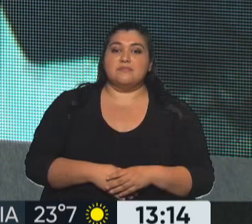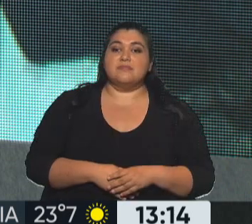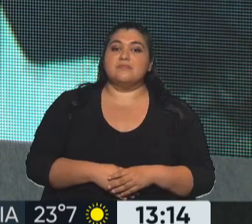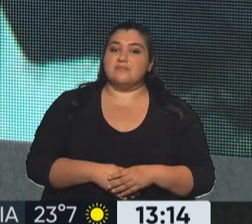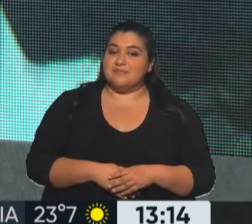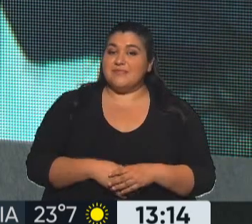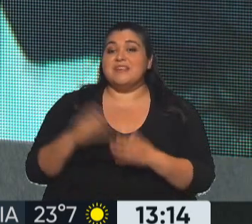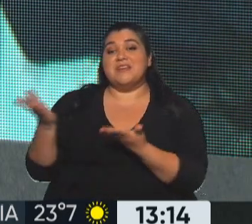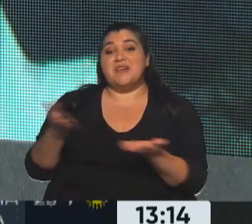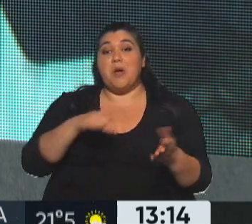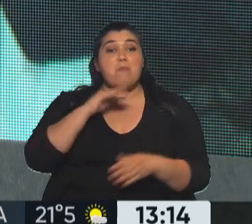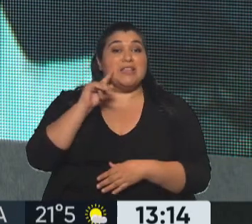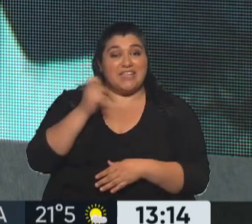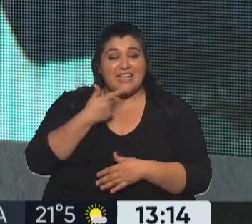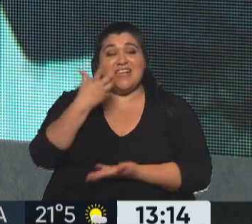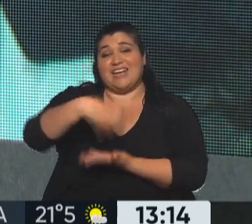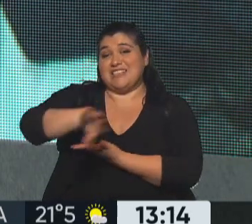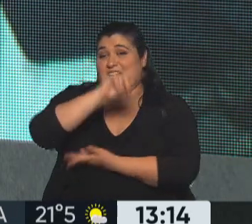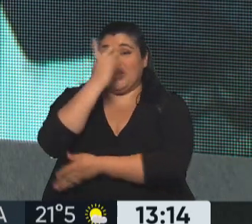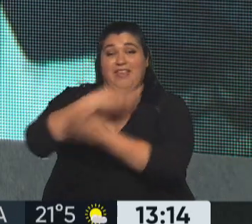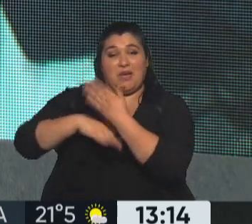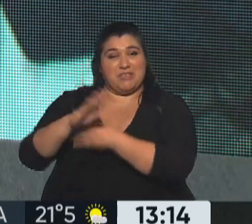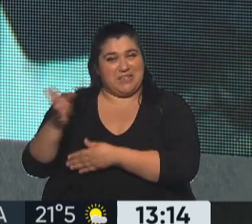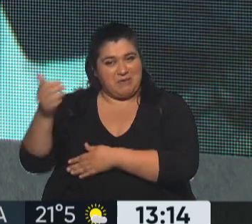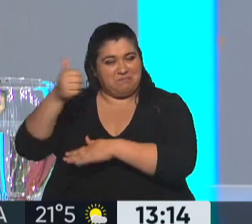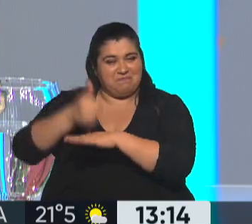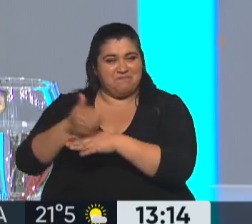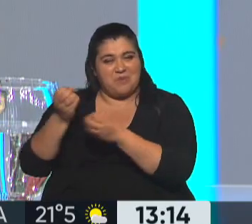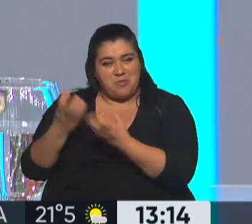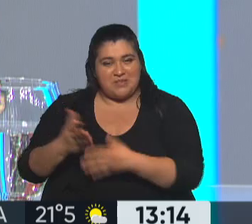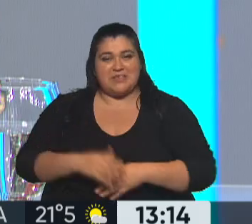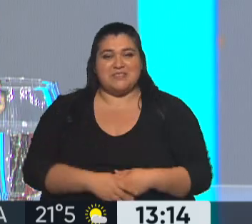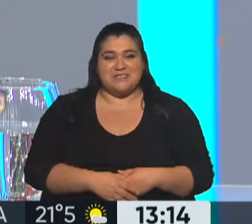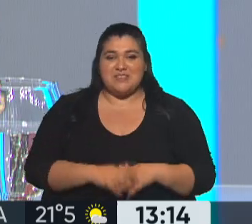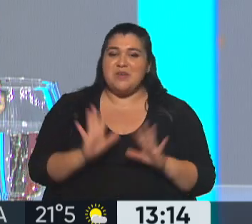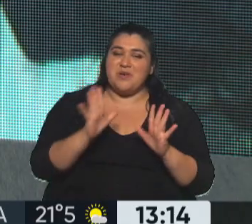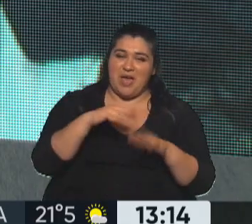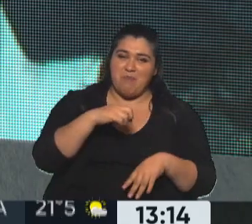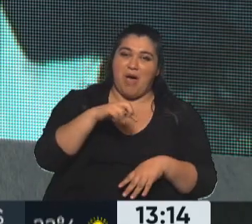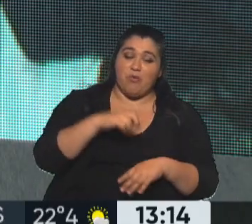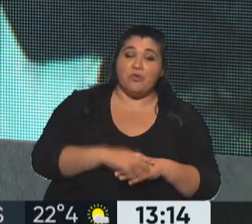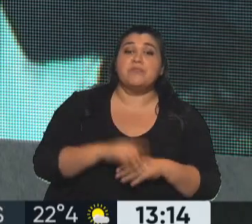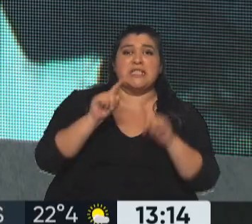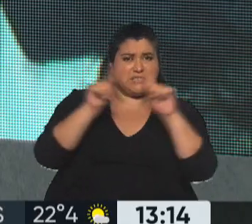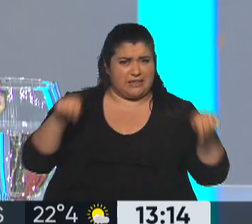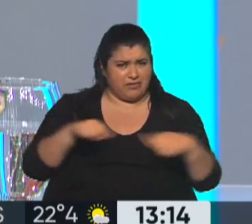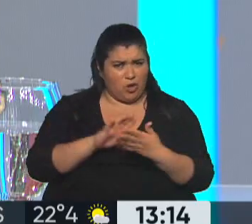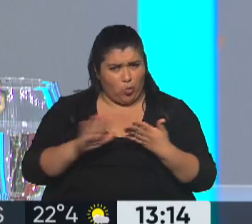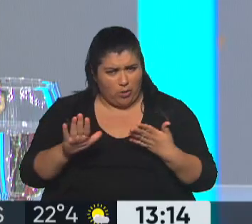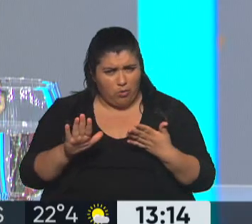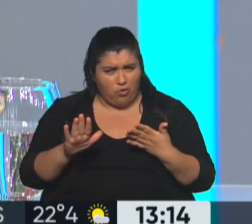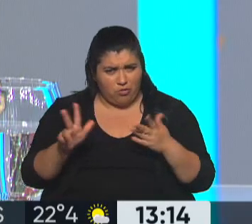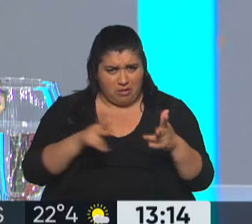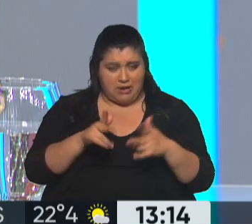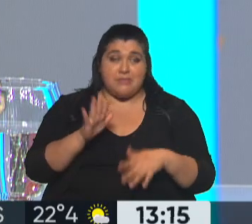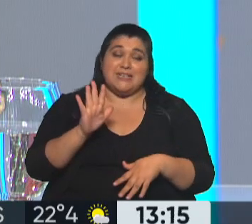Estamos con Matías Fernández, el vocero de la Agencia Nacional de Discapacidad. Matías, bienvenido. ¿Cómo estamos? ¿Cómo estás, Pablo? ¿Vamos a hablar de un nuevo certificado? Exactamente.